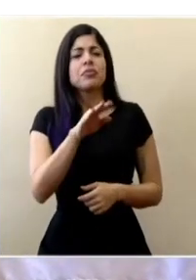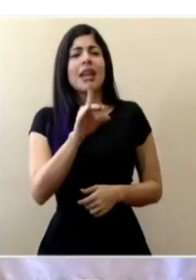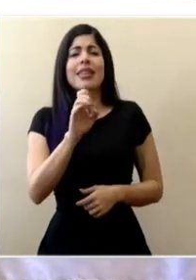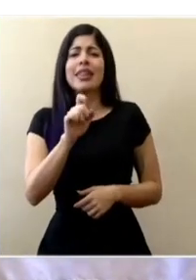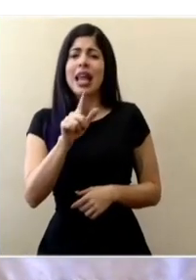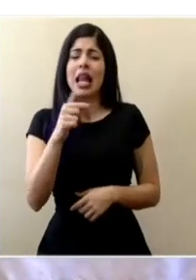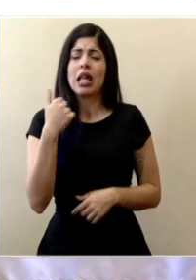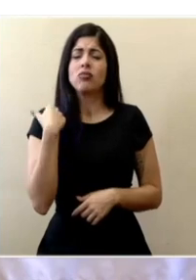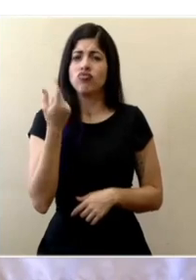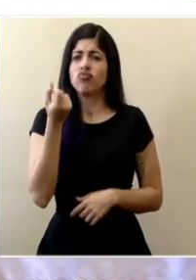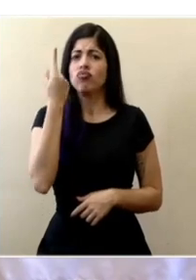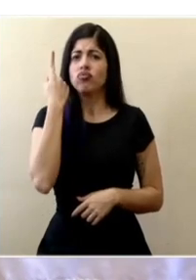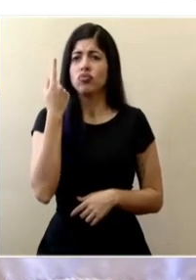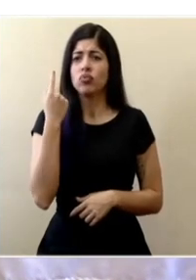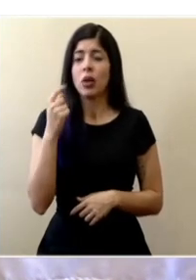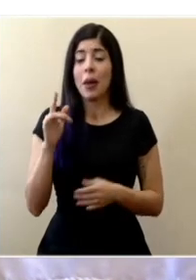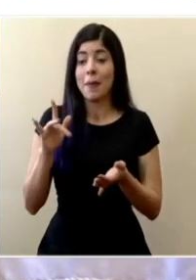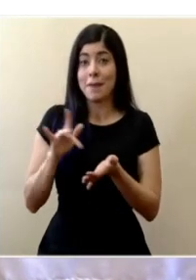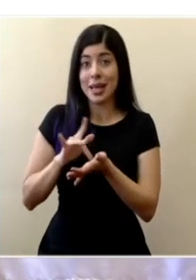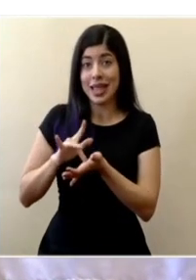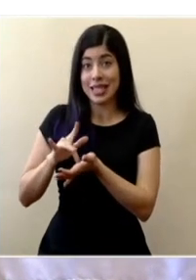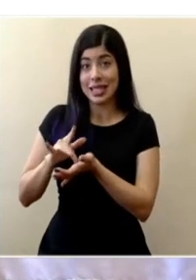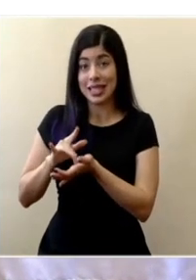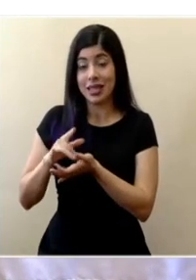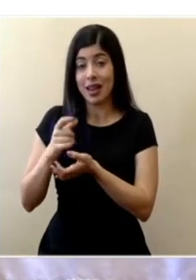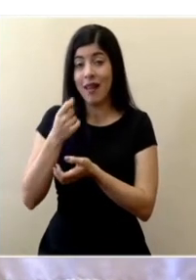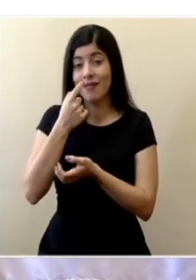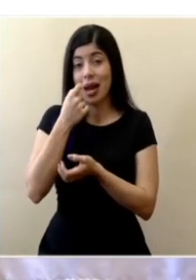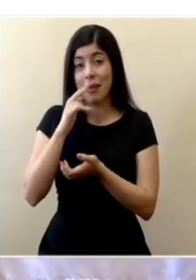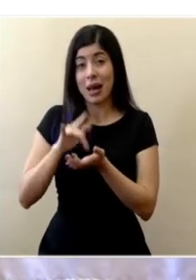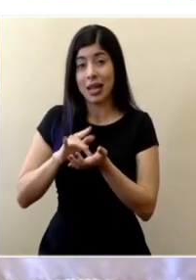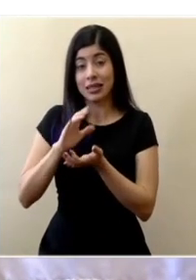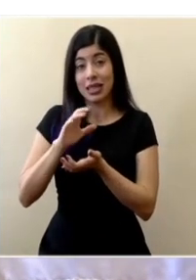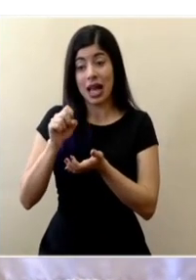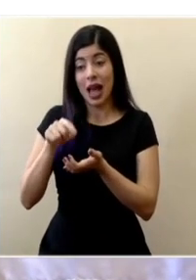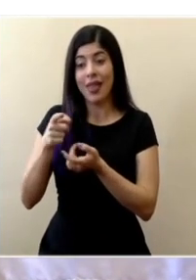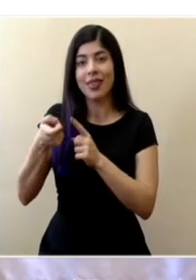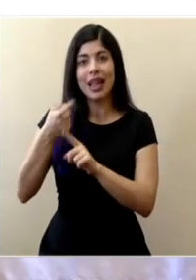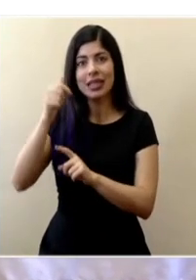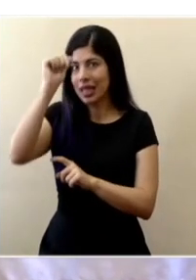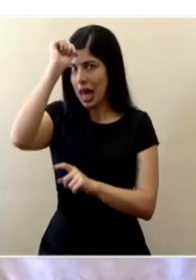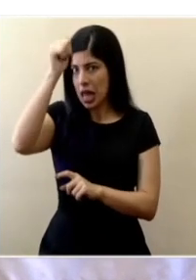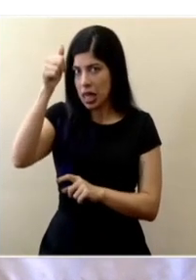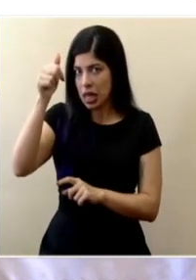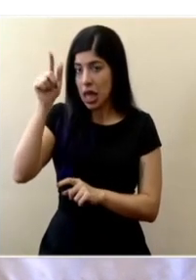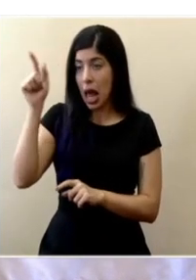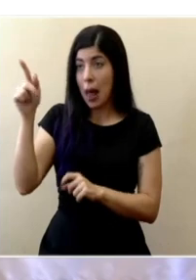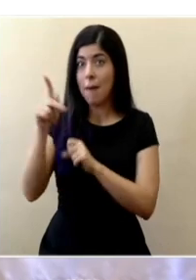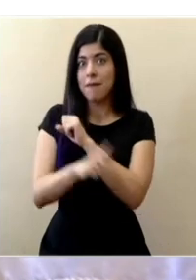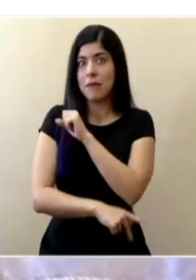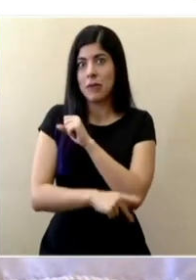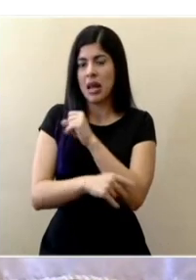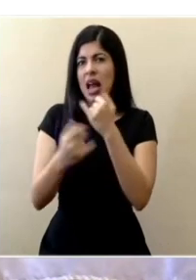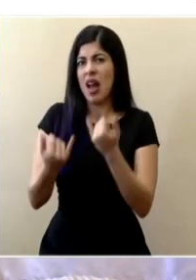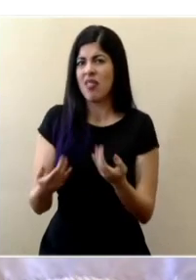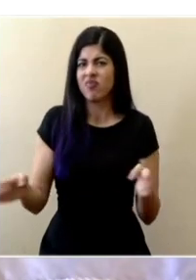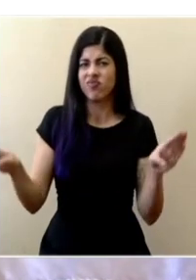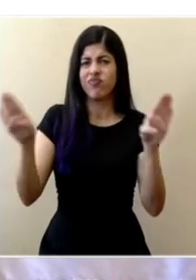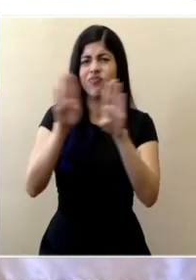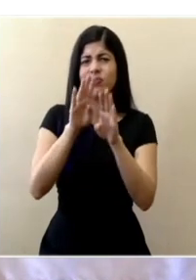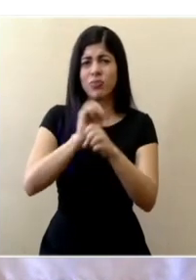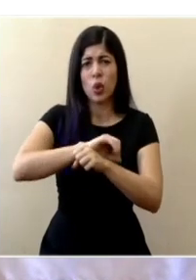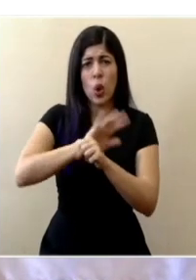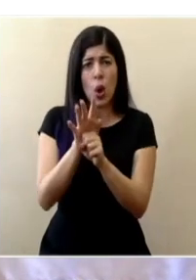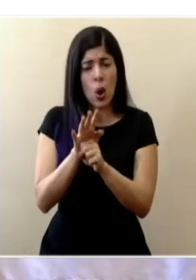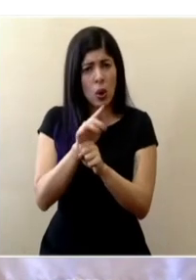un porcentaje importante de los medicamentos que despacha las farmacias de la caja provienen de la India país que incluyó el cierre total por COVID-19